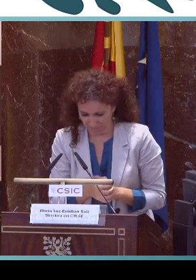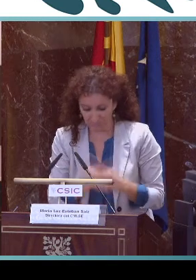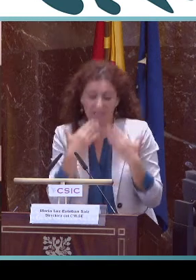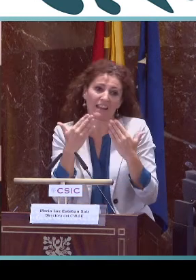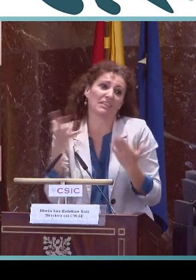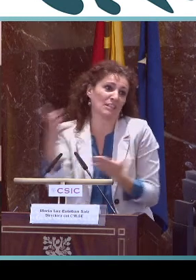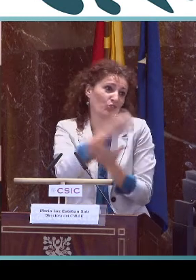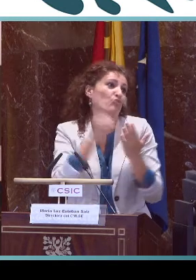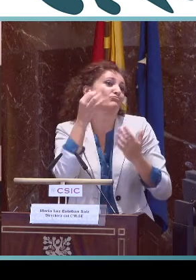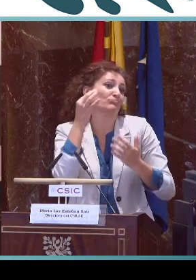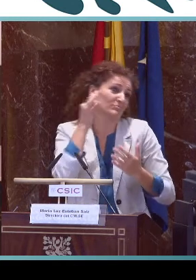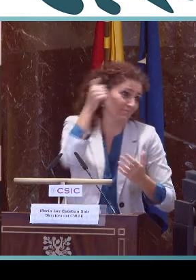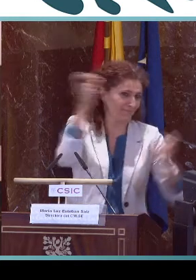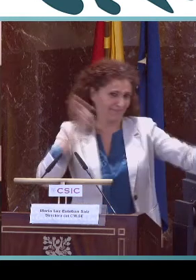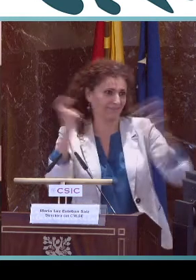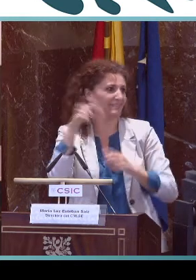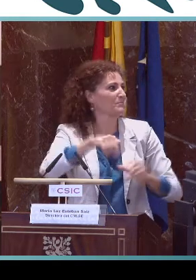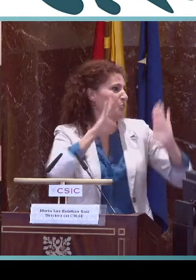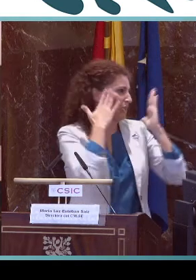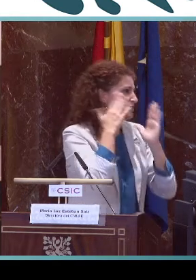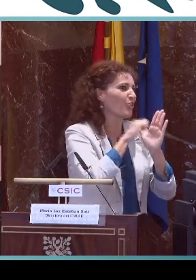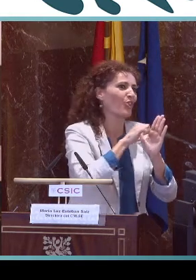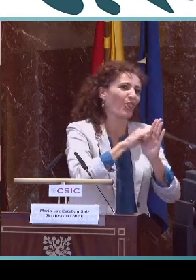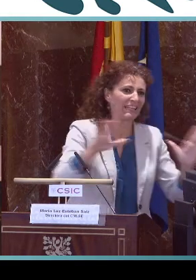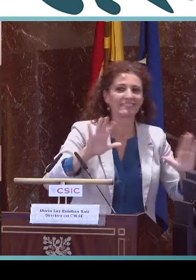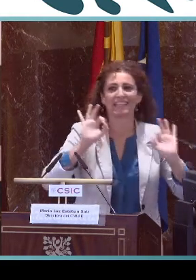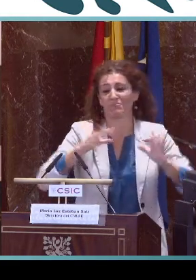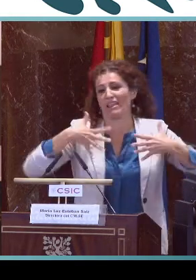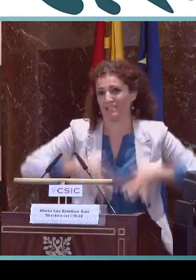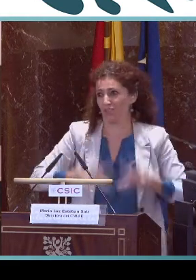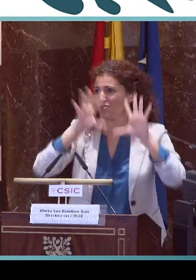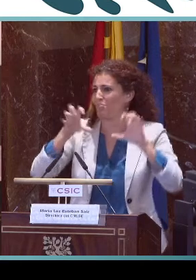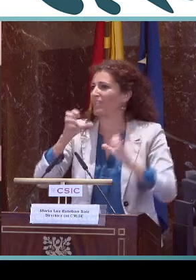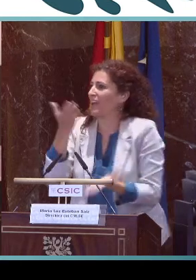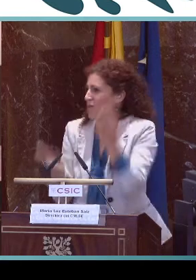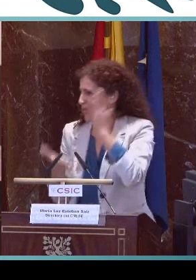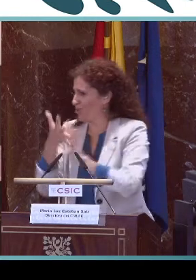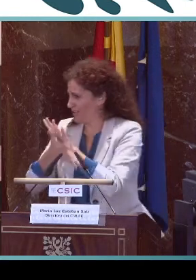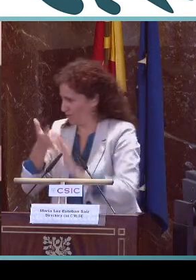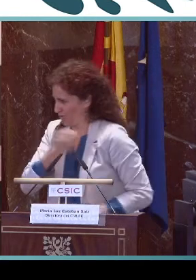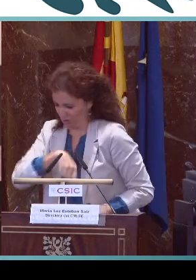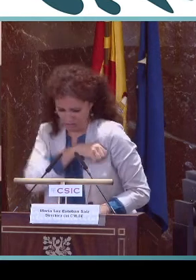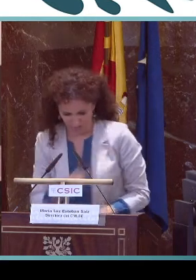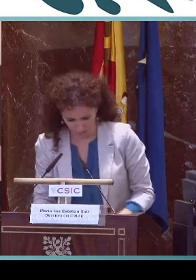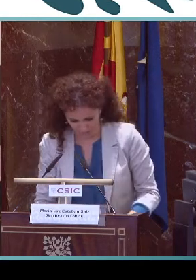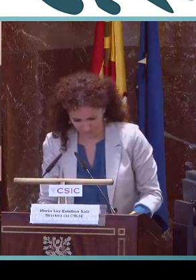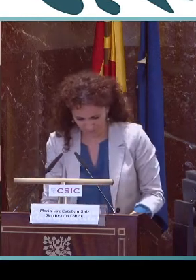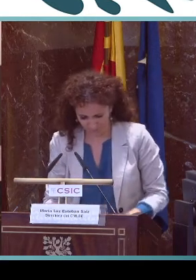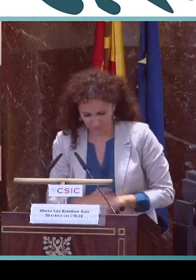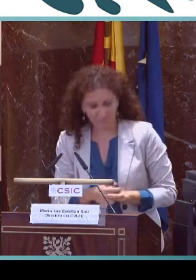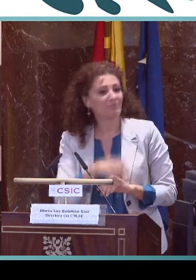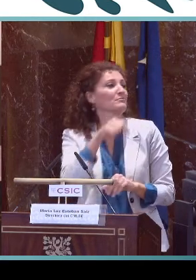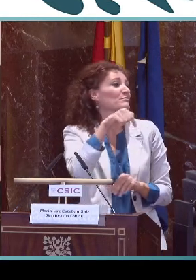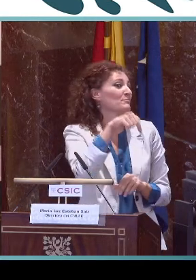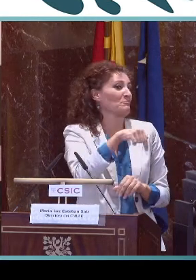están viendo, también darles la bienvenida y agradeceros a todos y a todas vuestra presencia en este congreso sobre adquisición, aprendizaje y